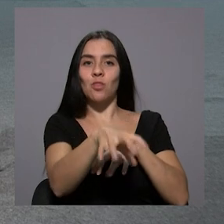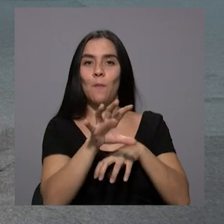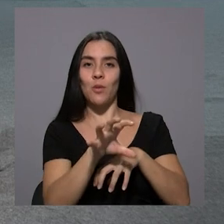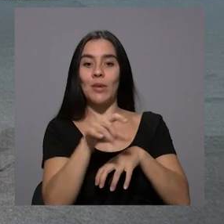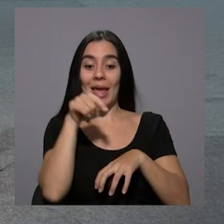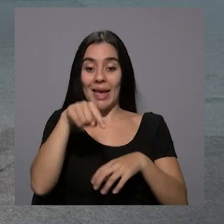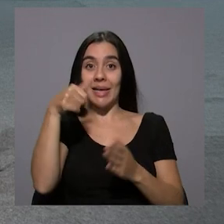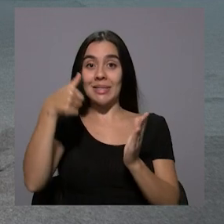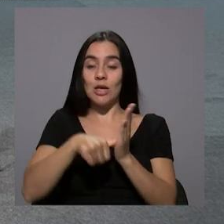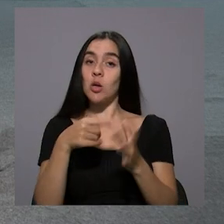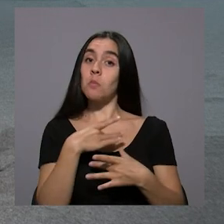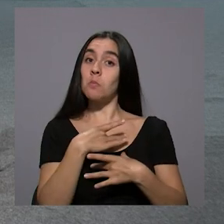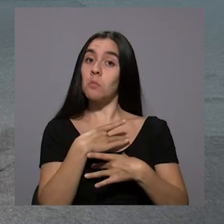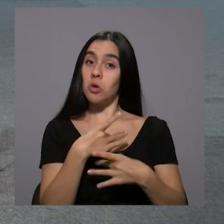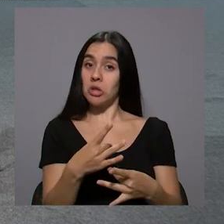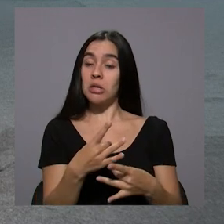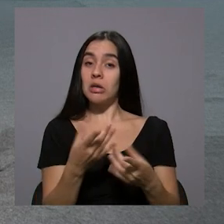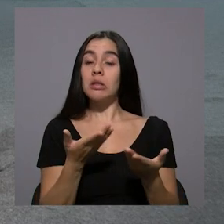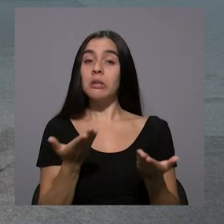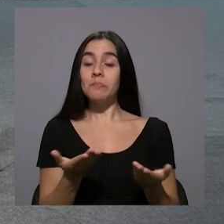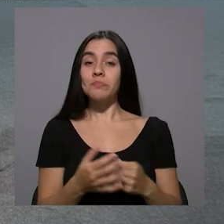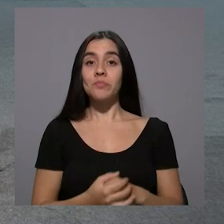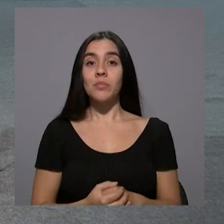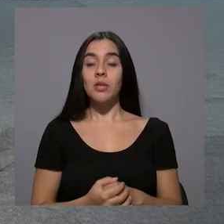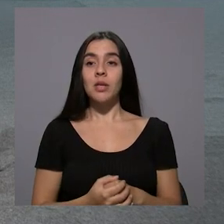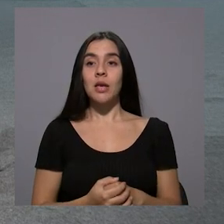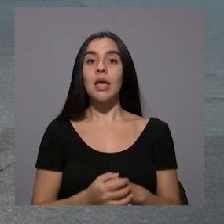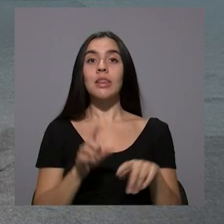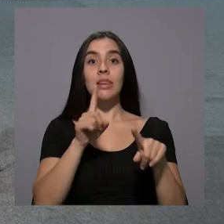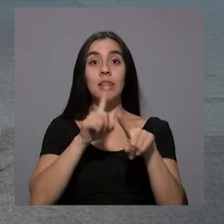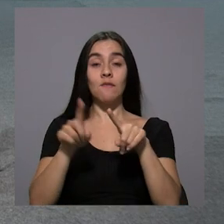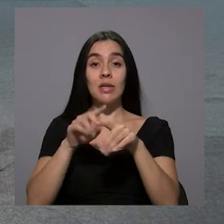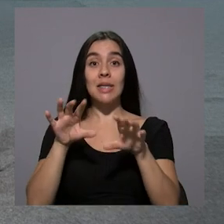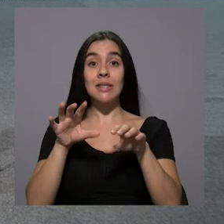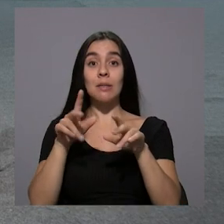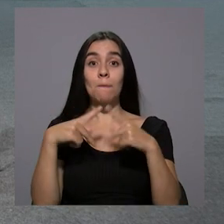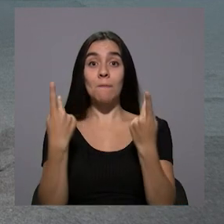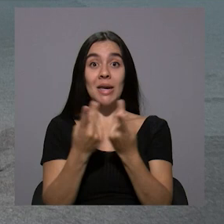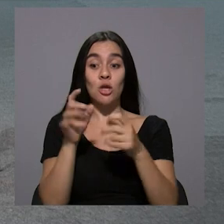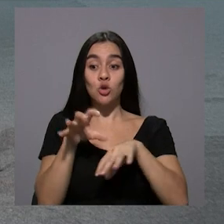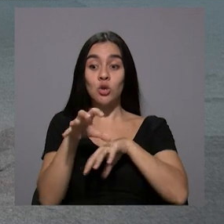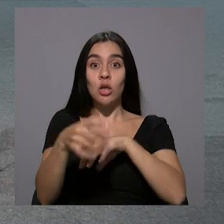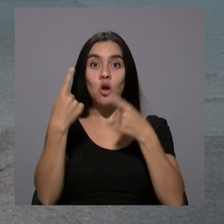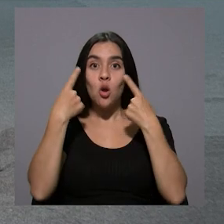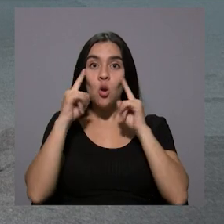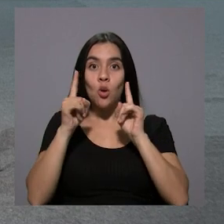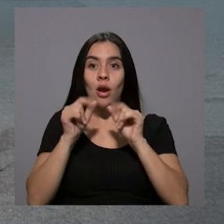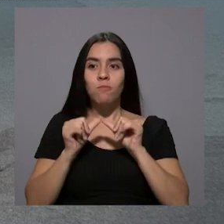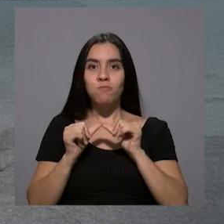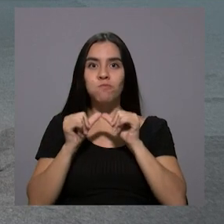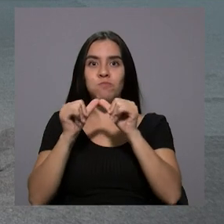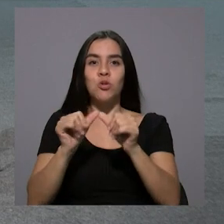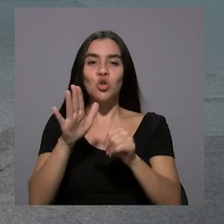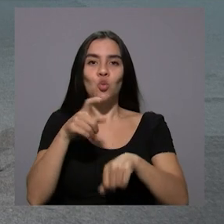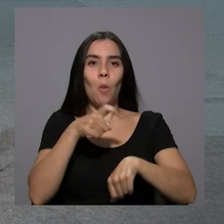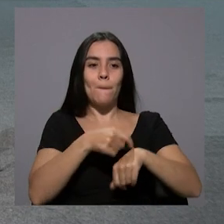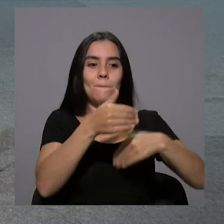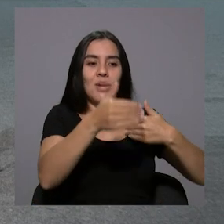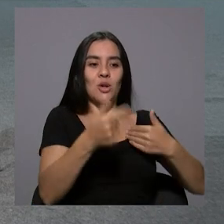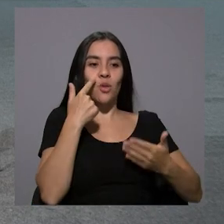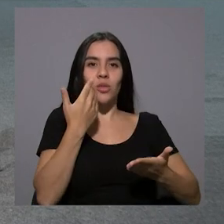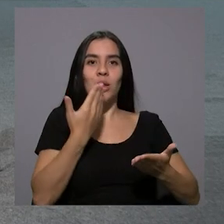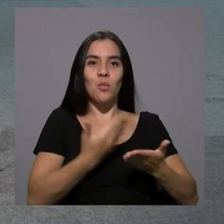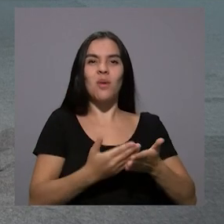elección es bien interesante cómo muchos partidos cantonales lograron sobrevivir su periodo de prueba.